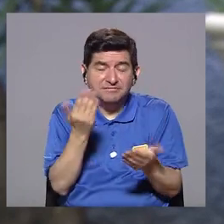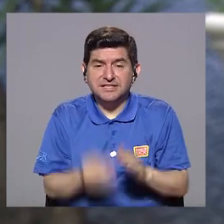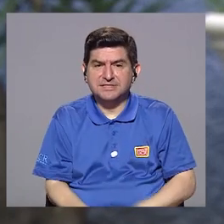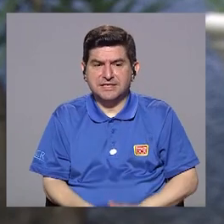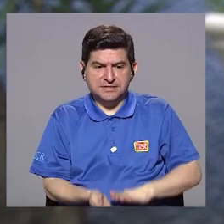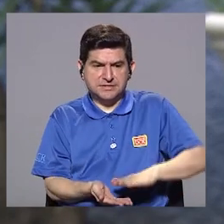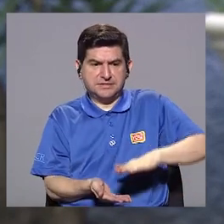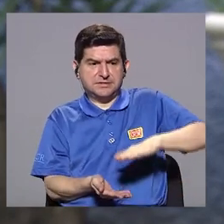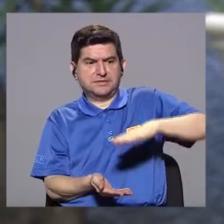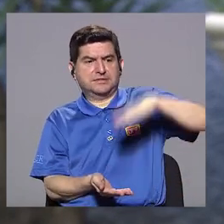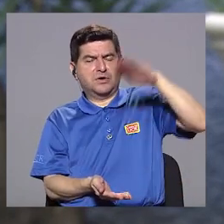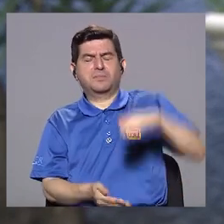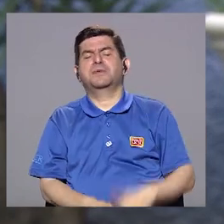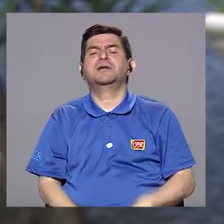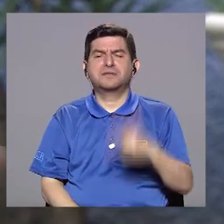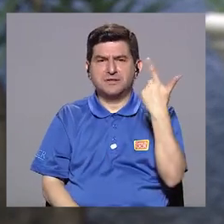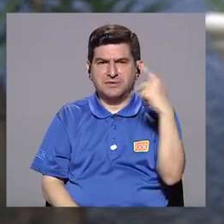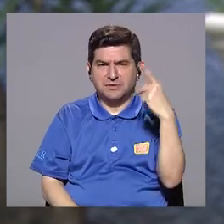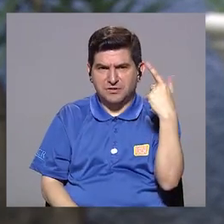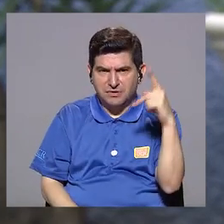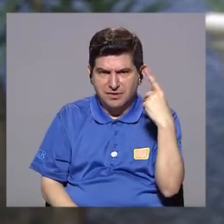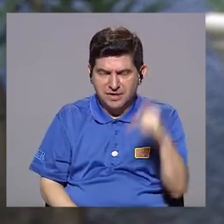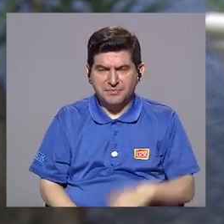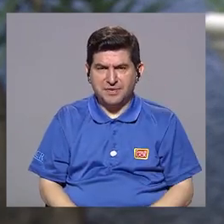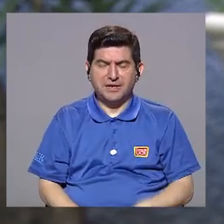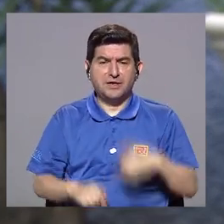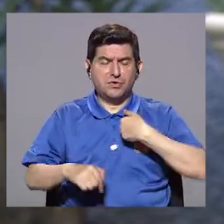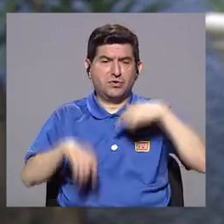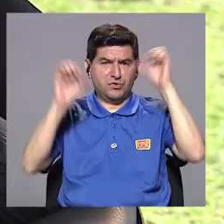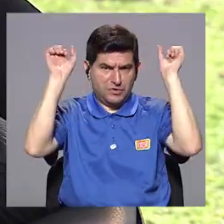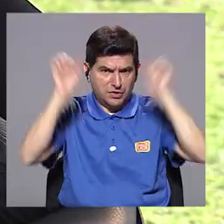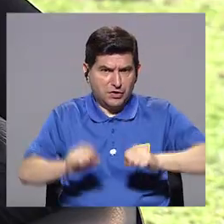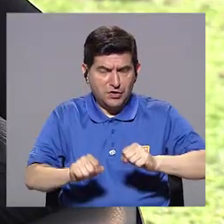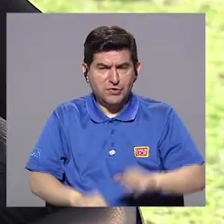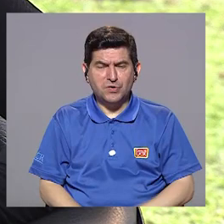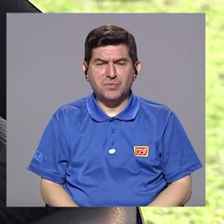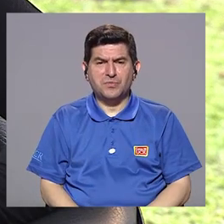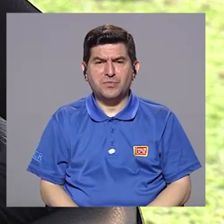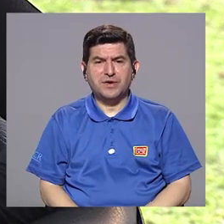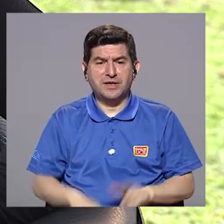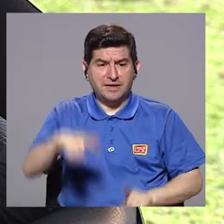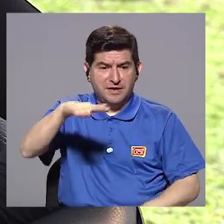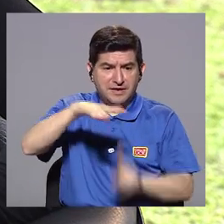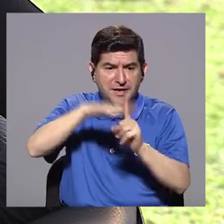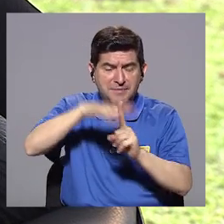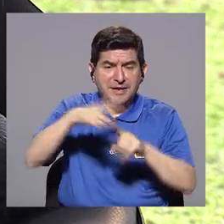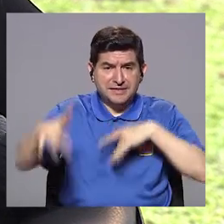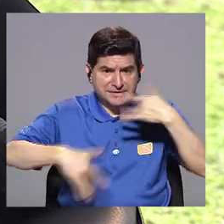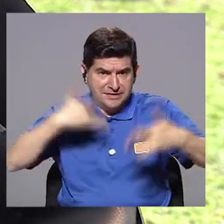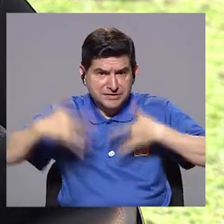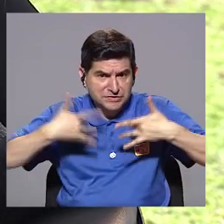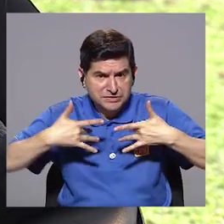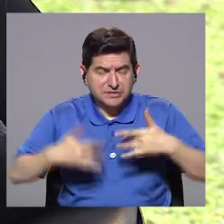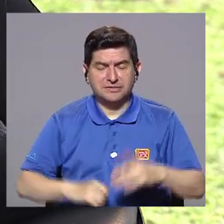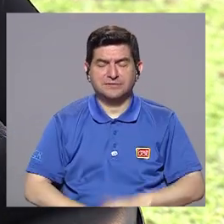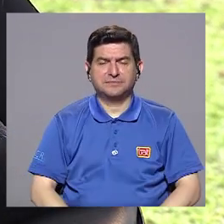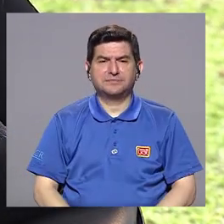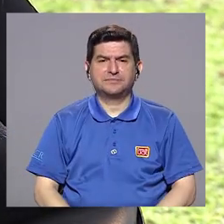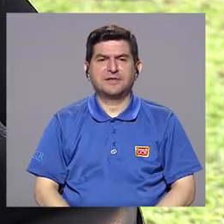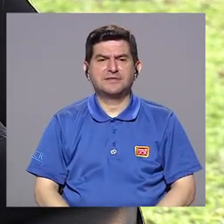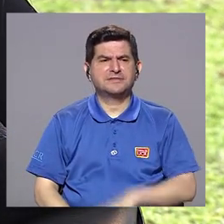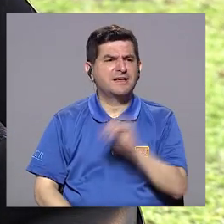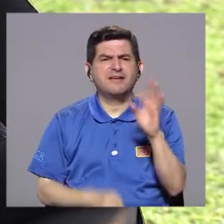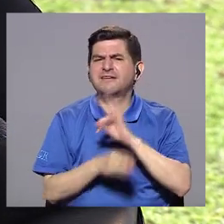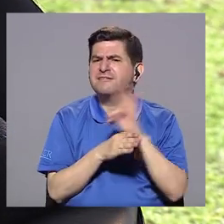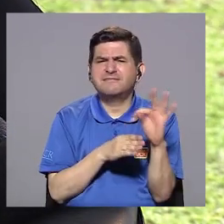aumentar el riesgo de que aparezcan estos síntomas. Doctor, a nivel